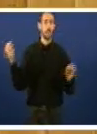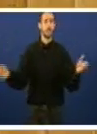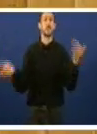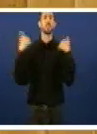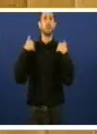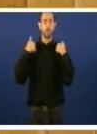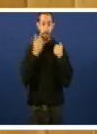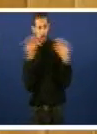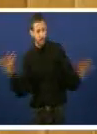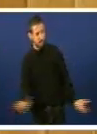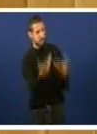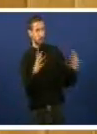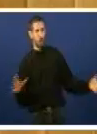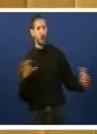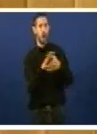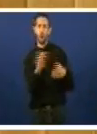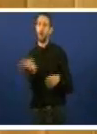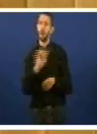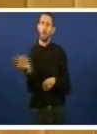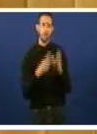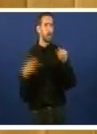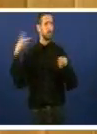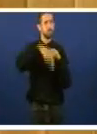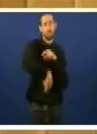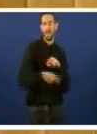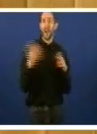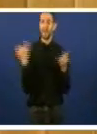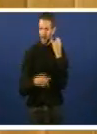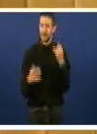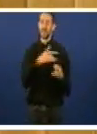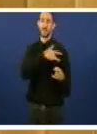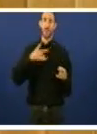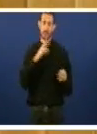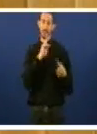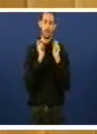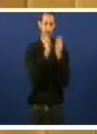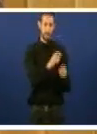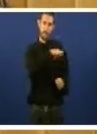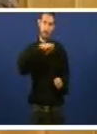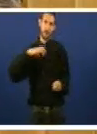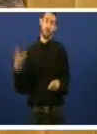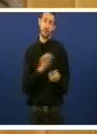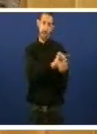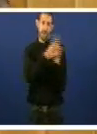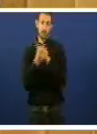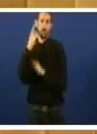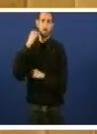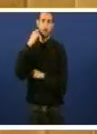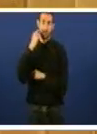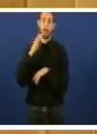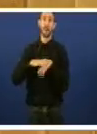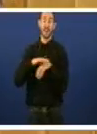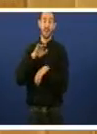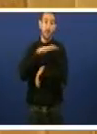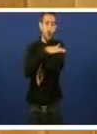fusións, que o que había era que privatizar as caixas, convertílas en bancos e impedir que os gobernos autonómicos